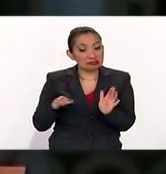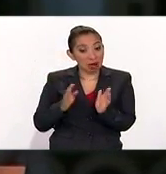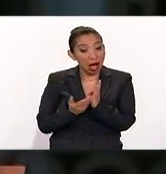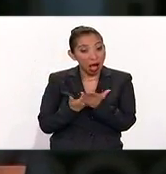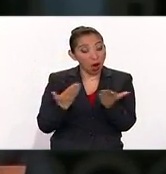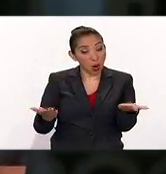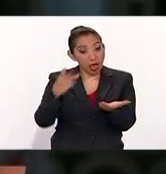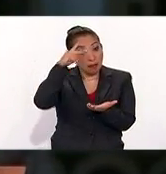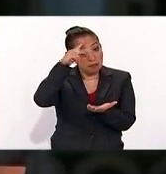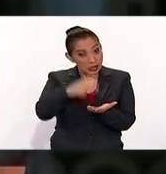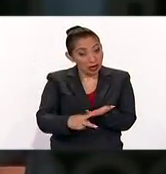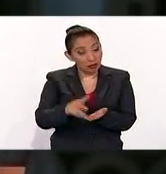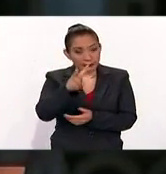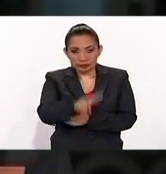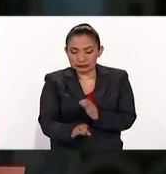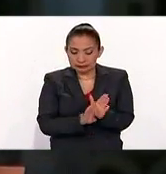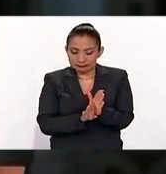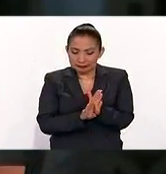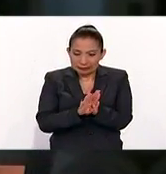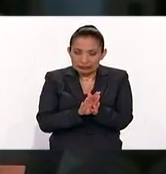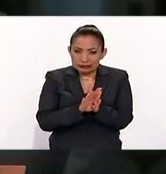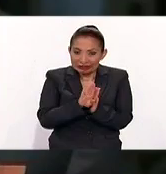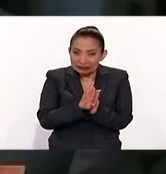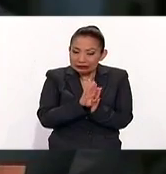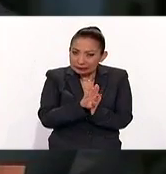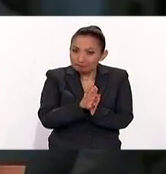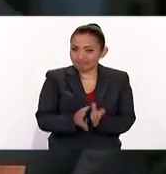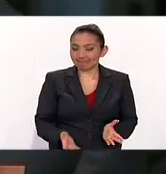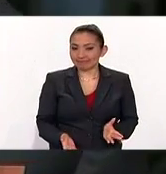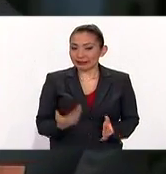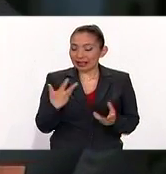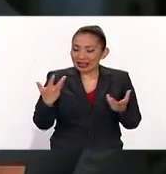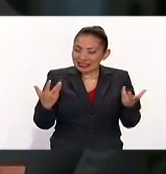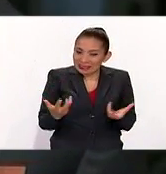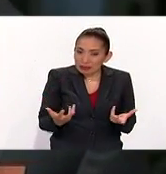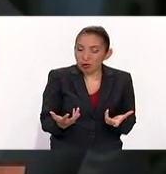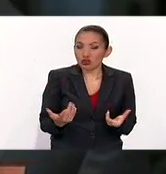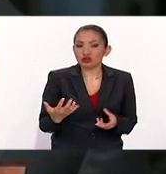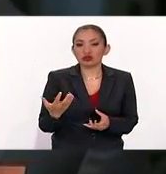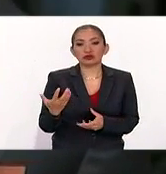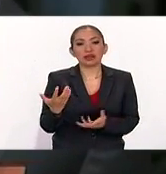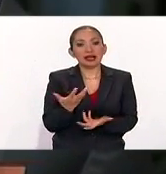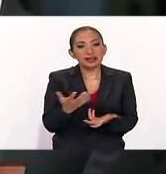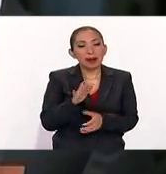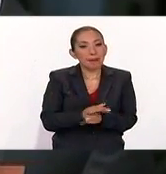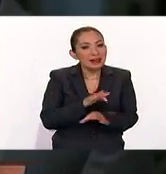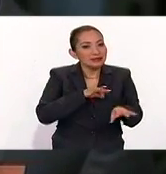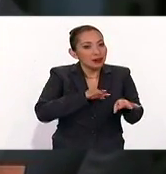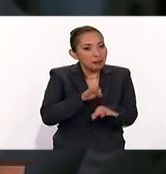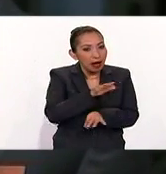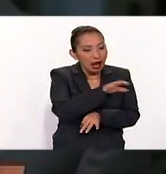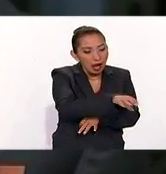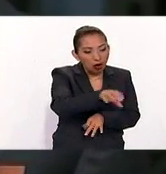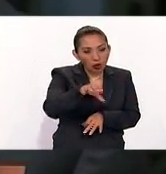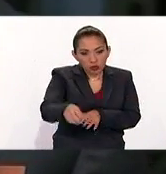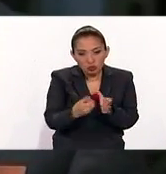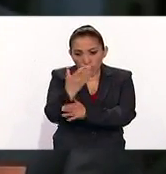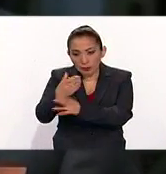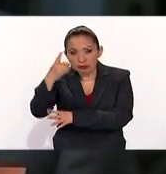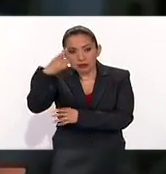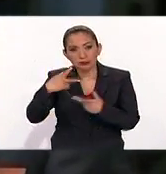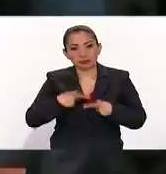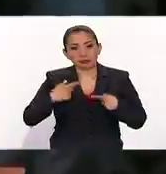Sin embargo, logramos tener crecimiento, logramos generar más empleo para más